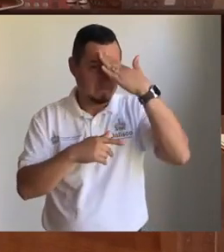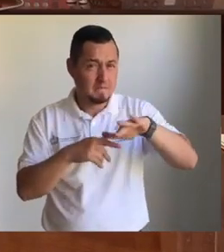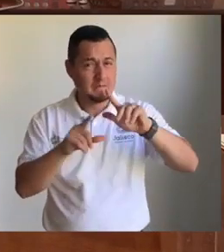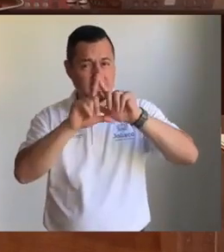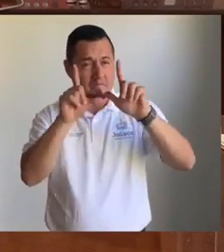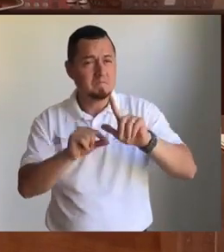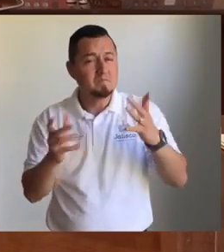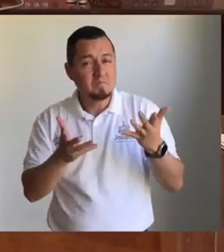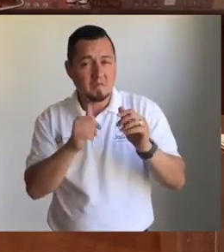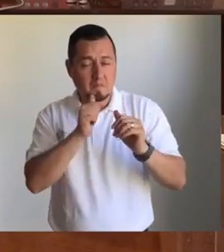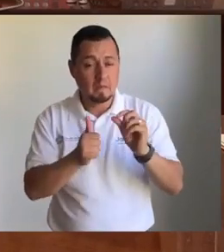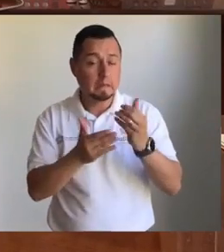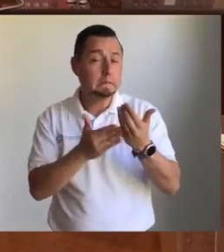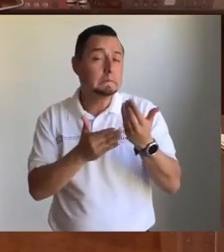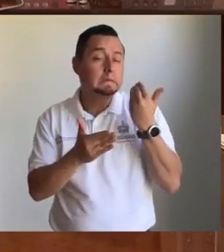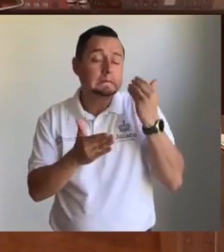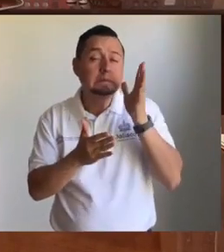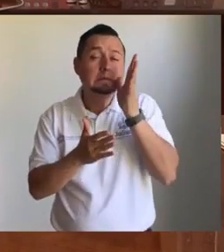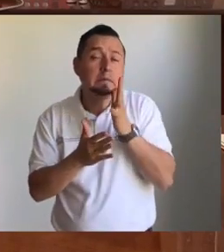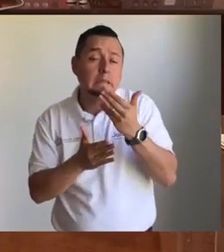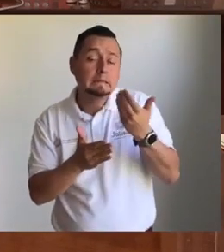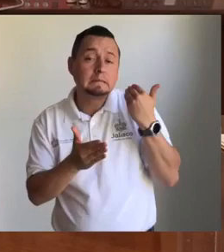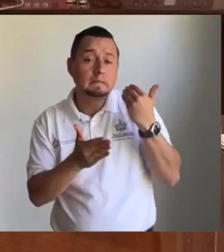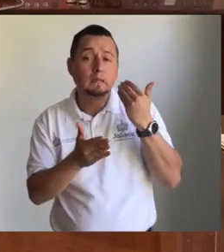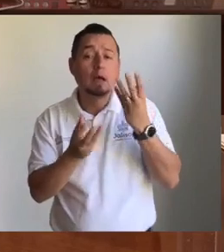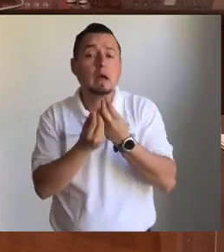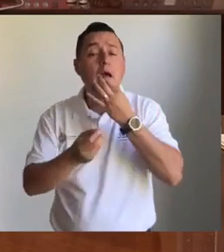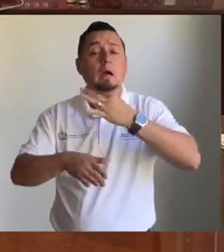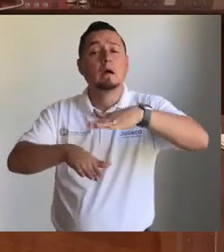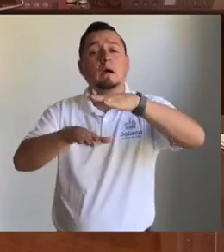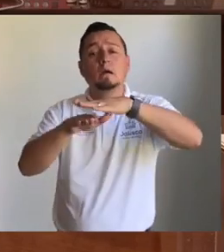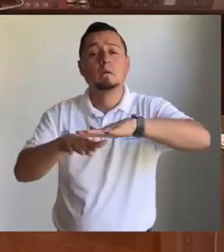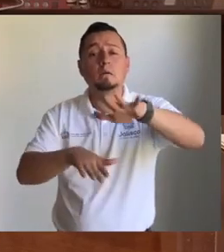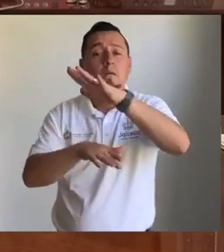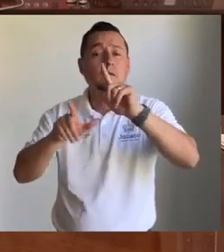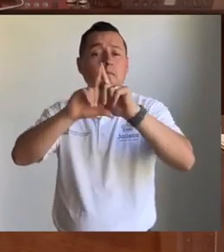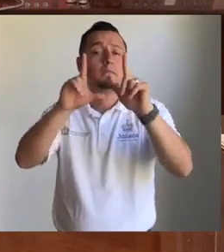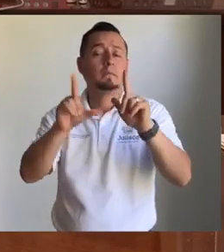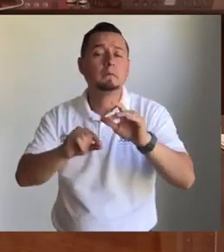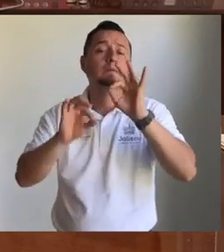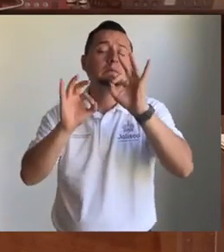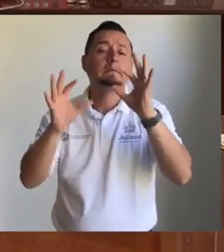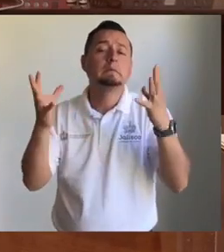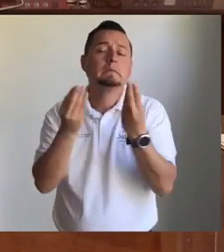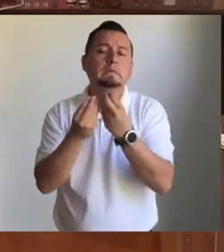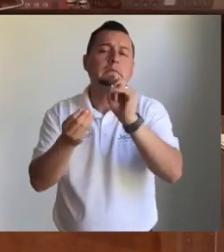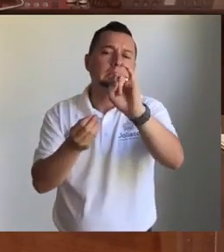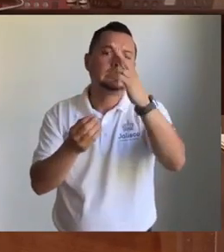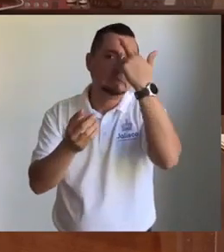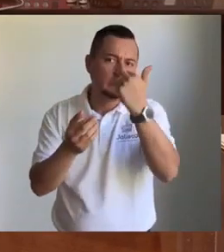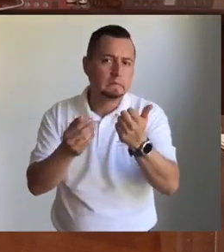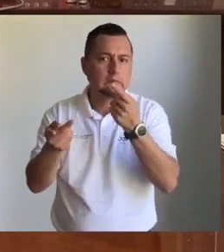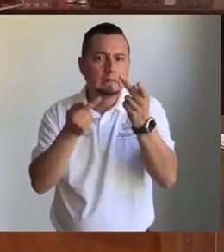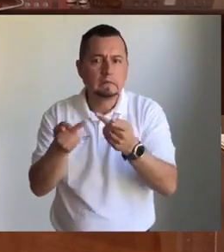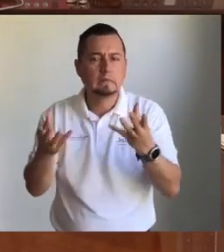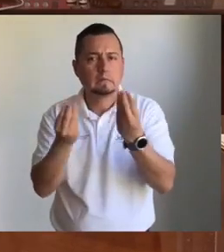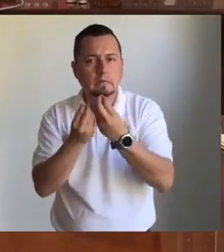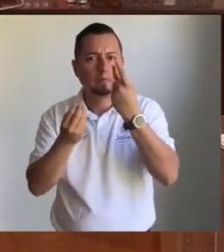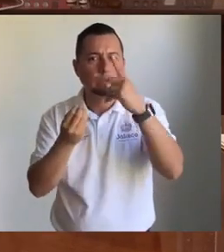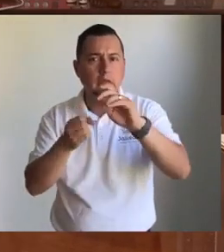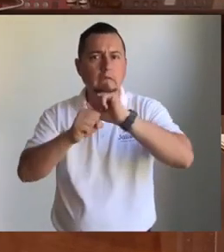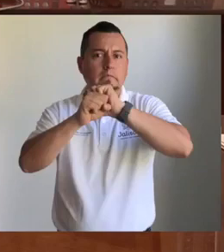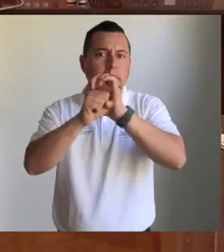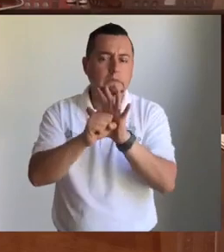y por eso, hace apenas un par de días, di un mensaje a todos los jaliscienses, cerrando filas con el gobierno federal para enfrentar juntos